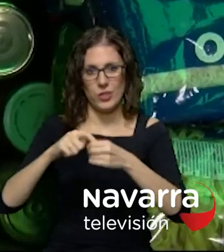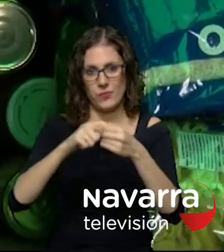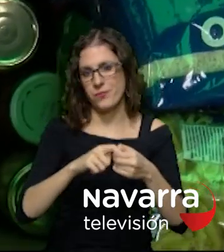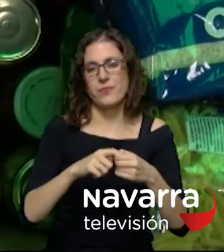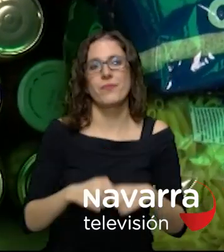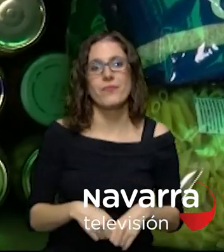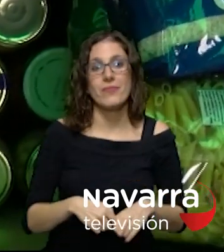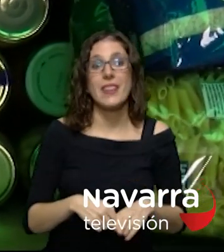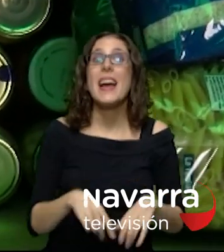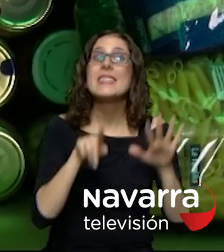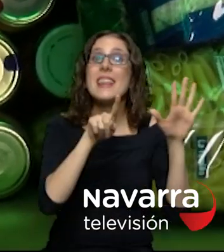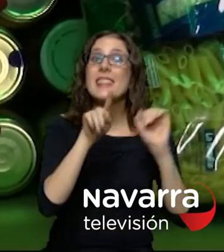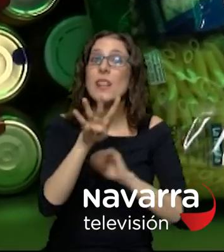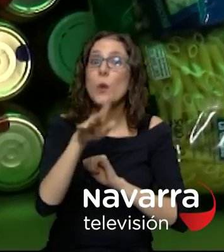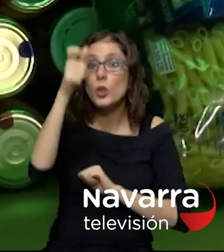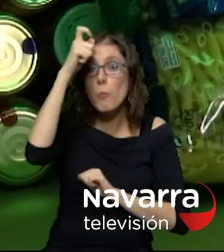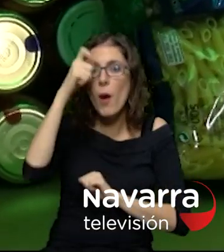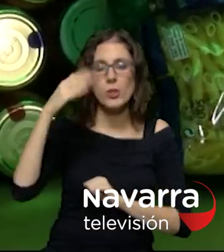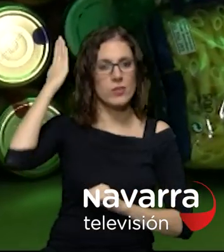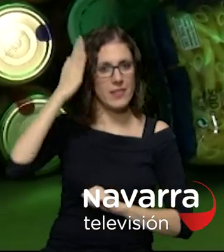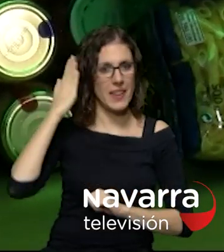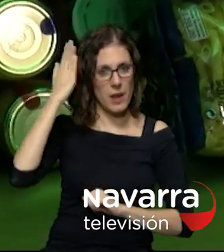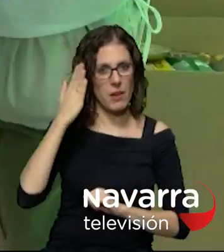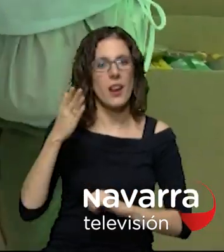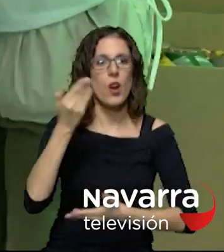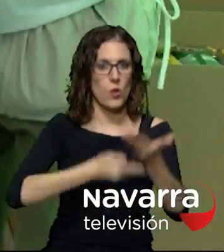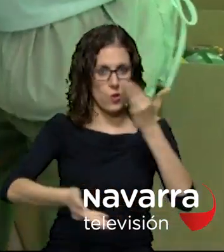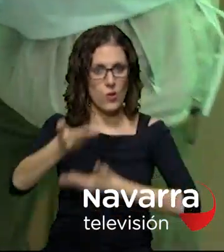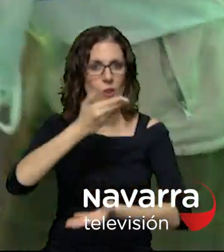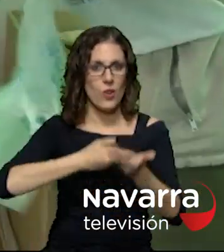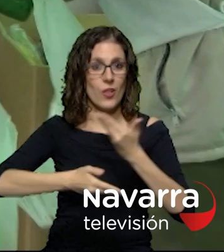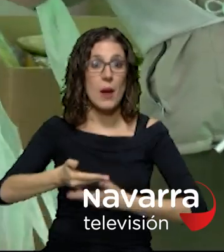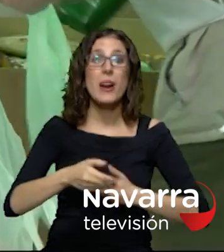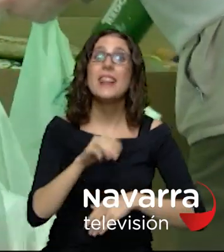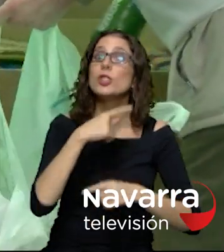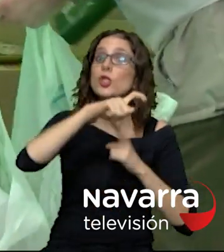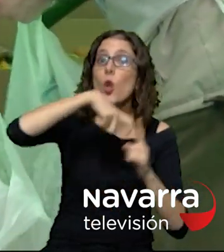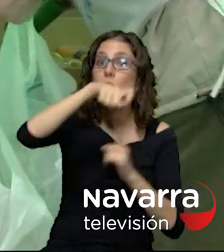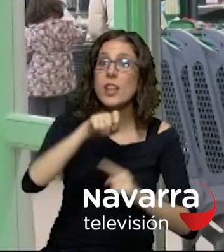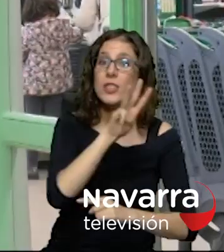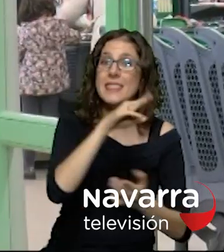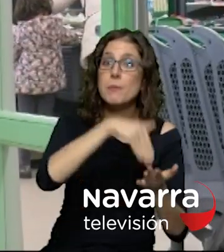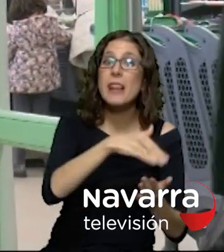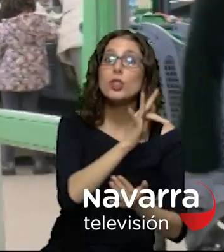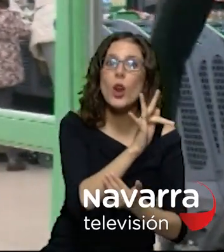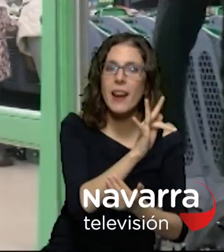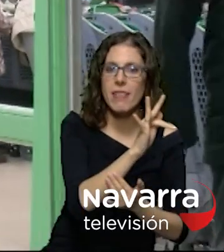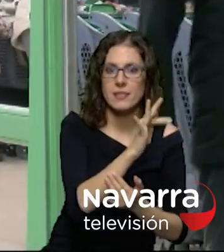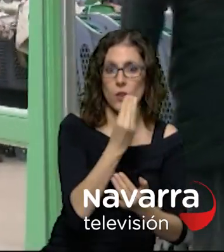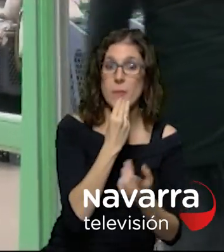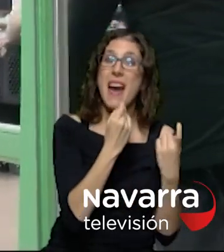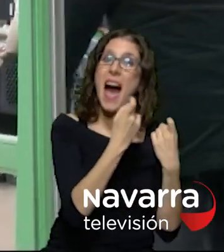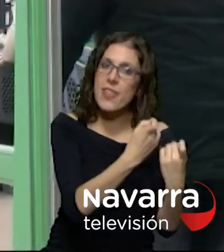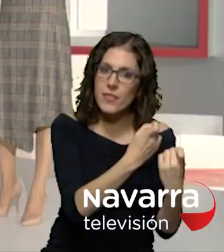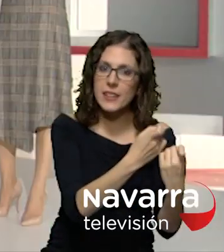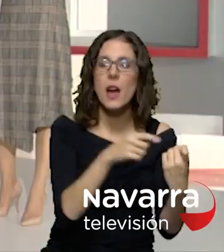64 localidades navarras y que intentará reponer parte de las 3.000 toneladas de alimentos anuales que necesita el banco de alimentos